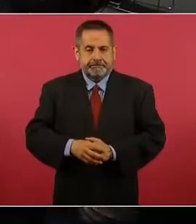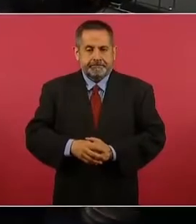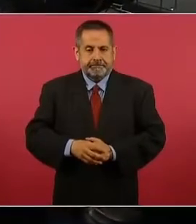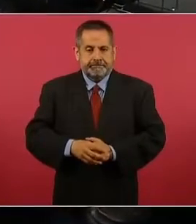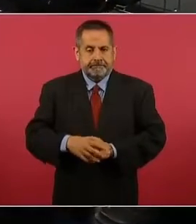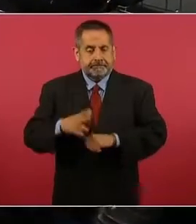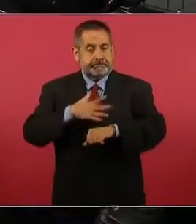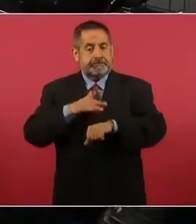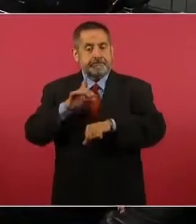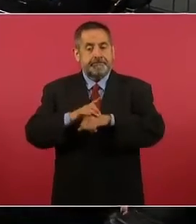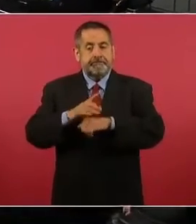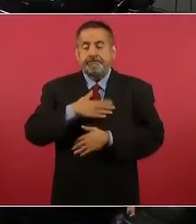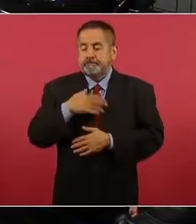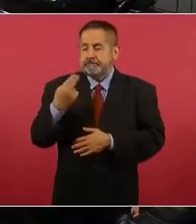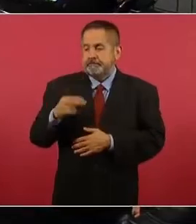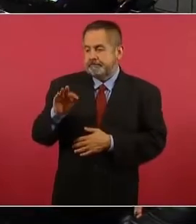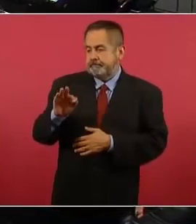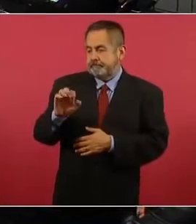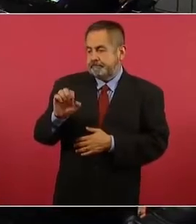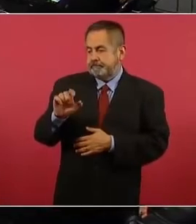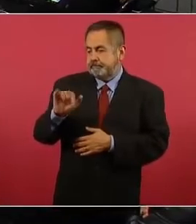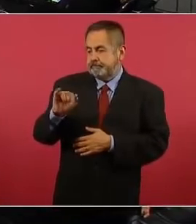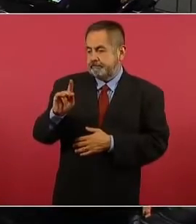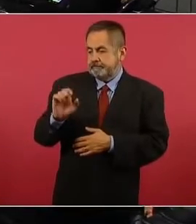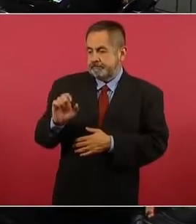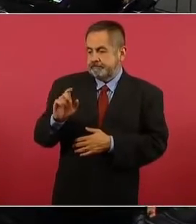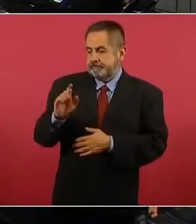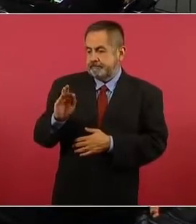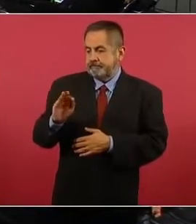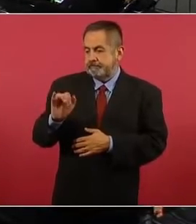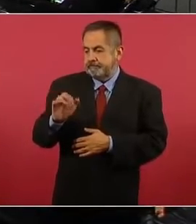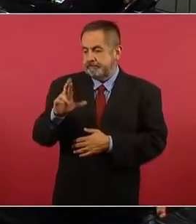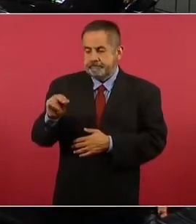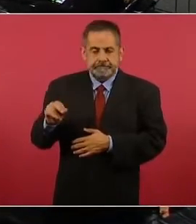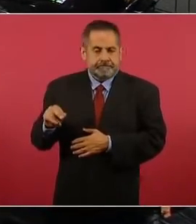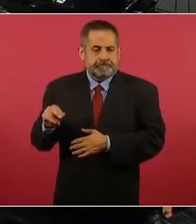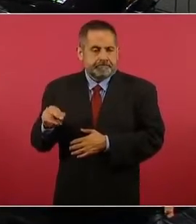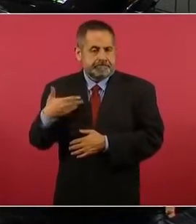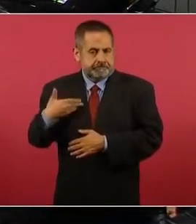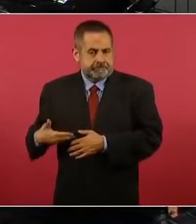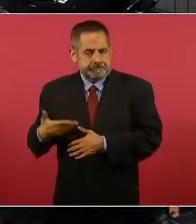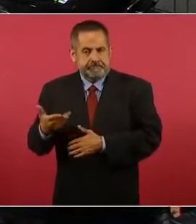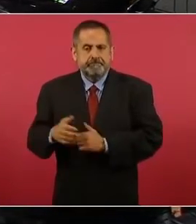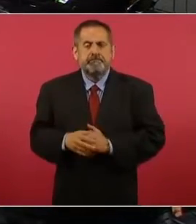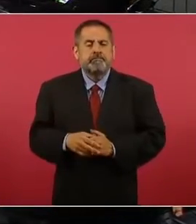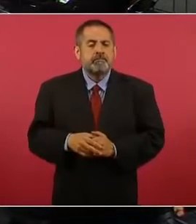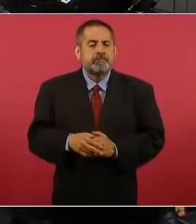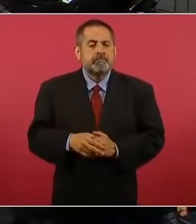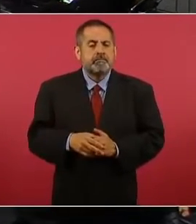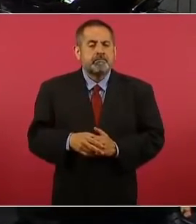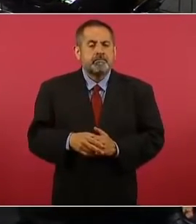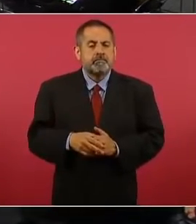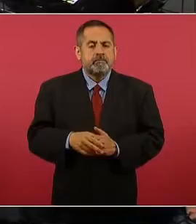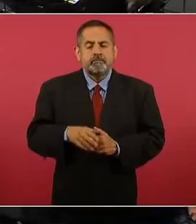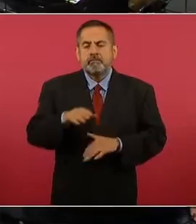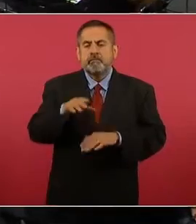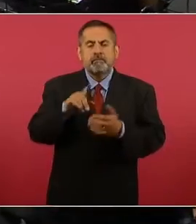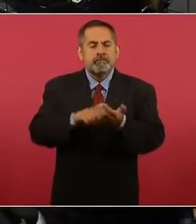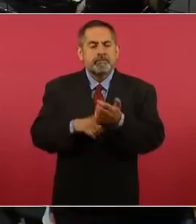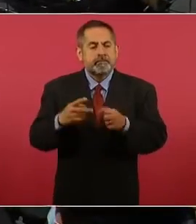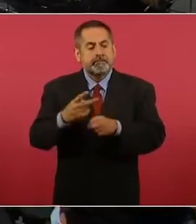Buenos días, señor presidente. Felipe Fierro de Tiempo, punto com, punto MX y Puente Libre MX. Pero tomando el problema de Cerocaui,